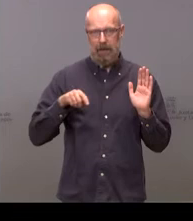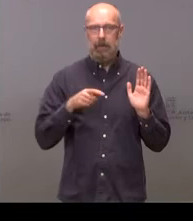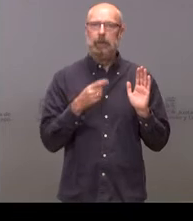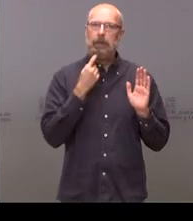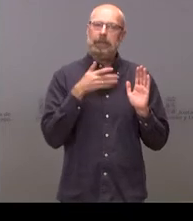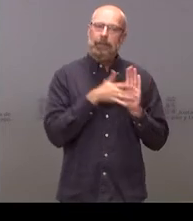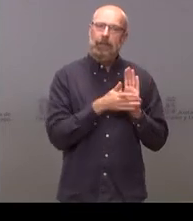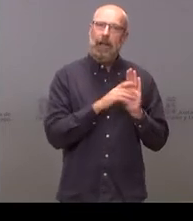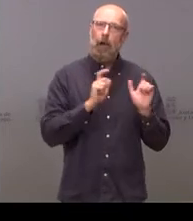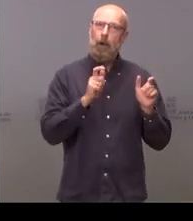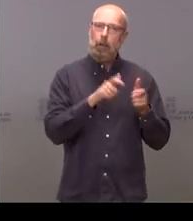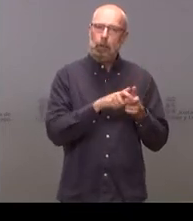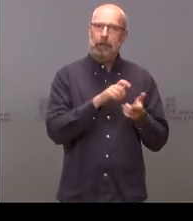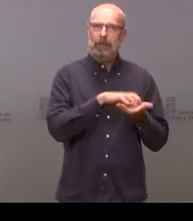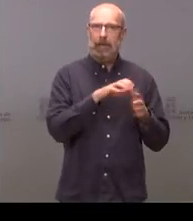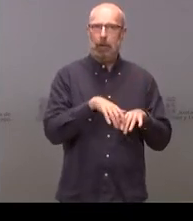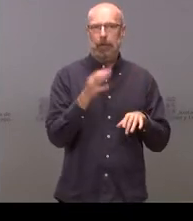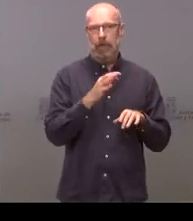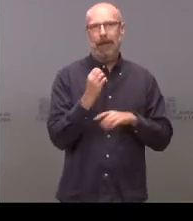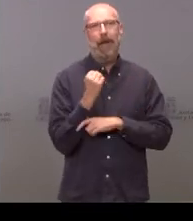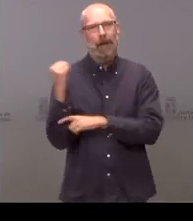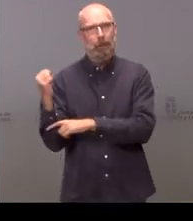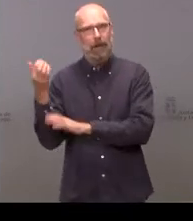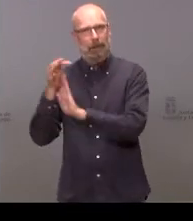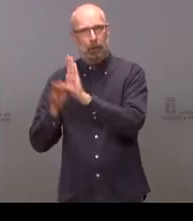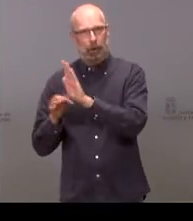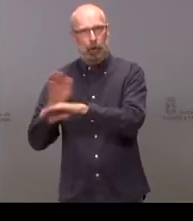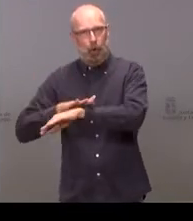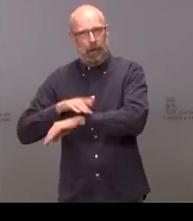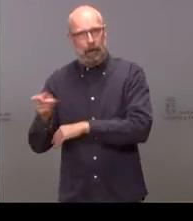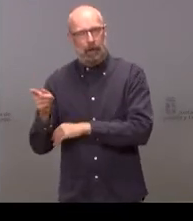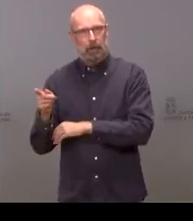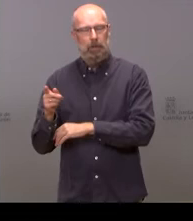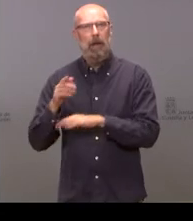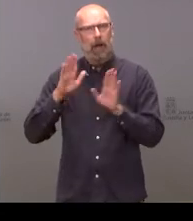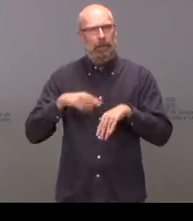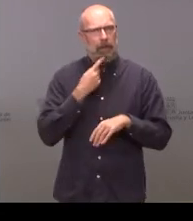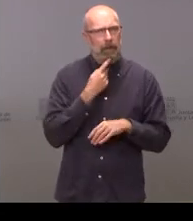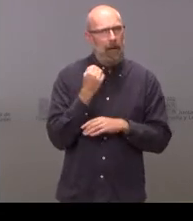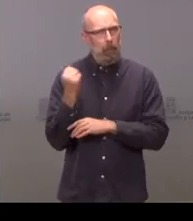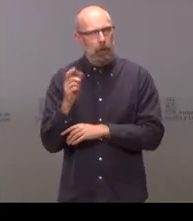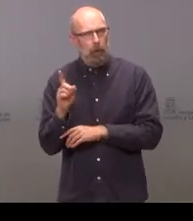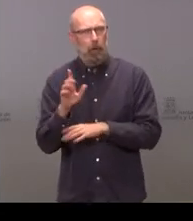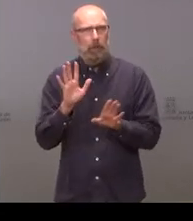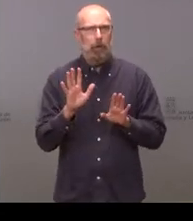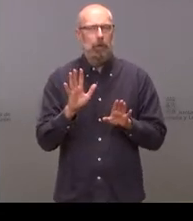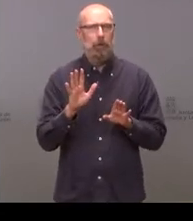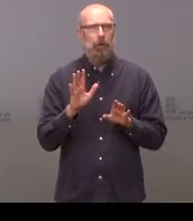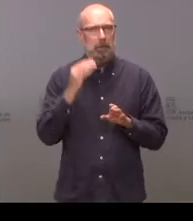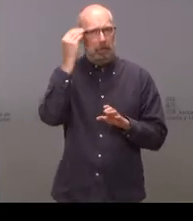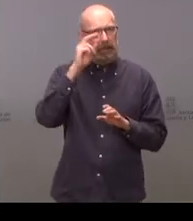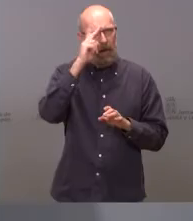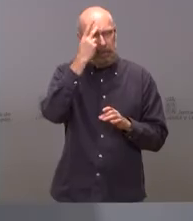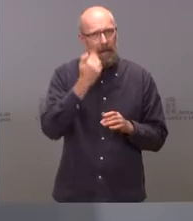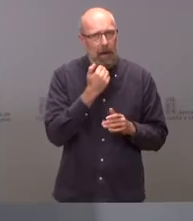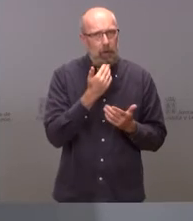apoyara estos presupuestos del gobierno en su primera valoración no ha sido así no sé si se replantean No, la Junta